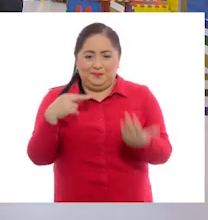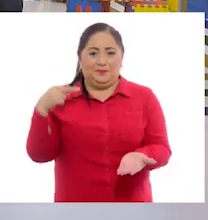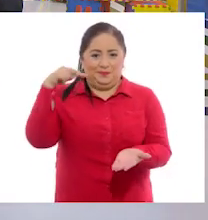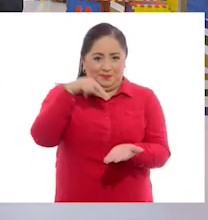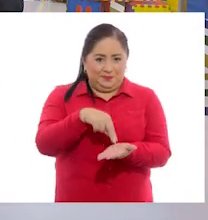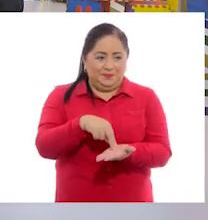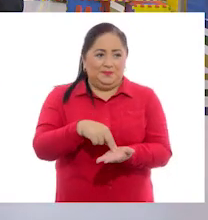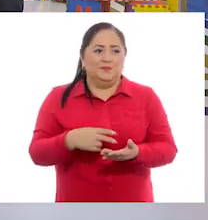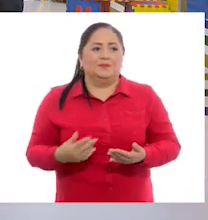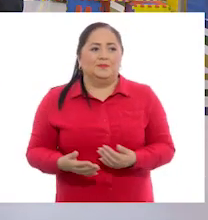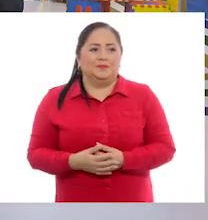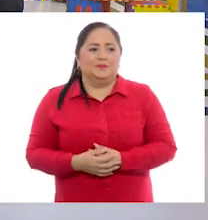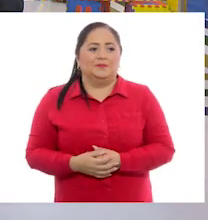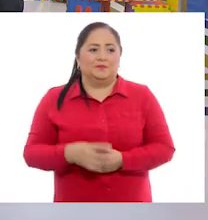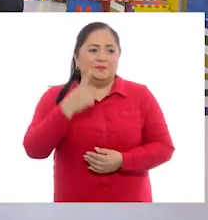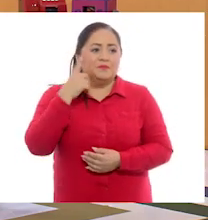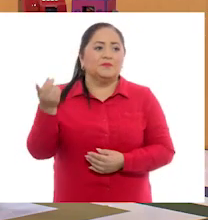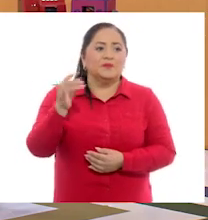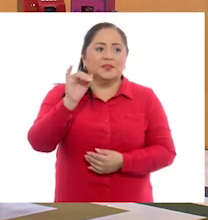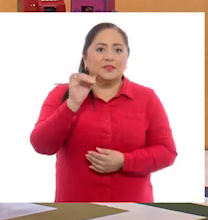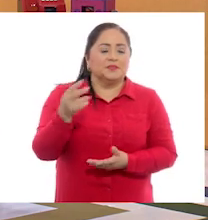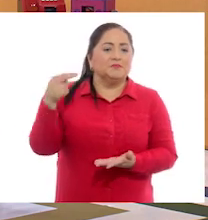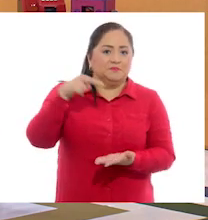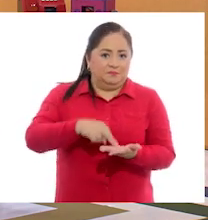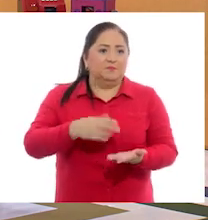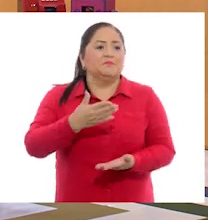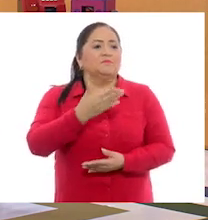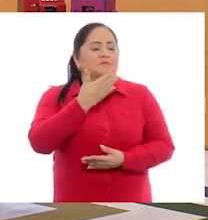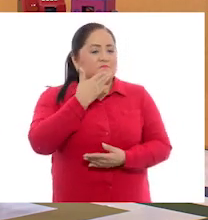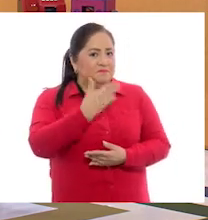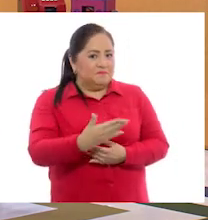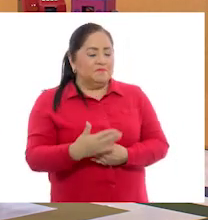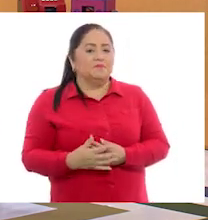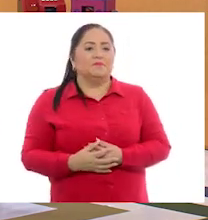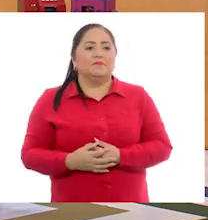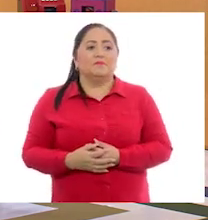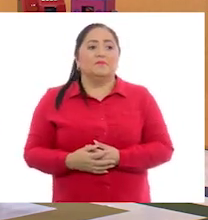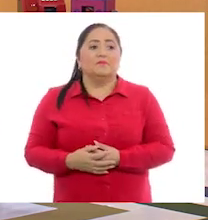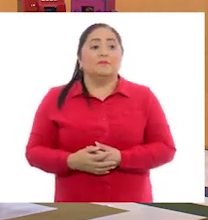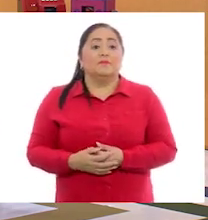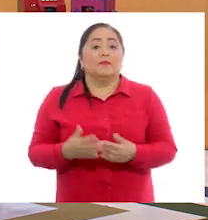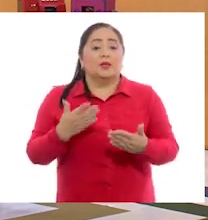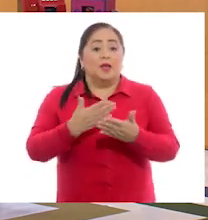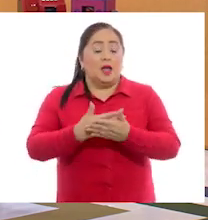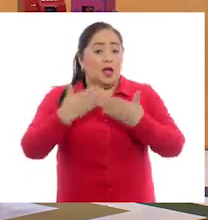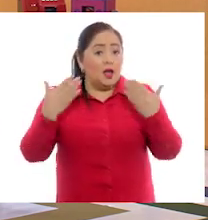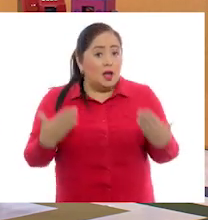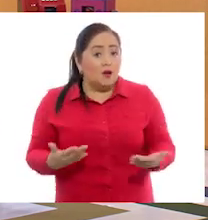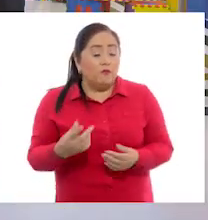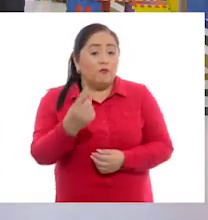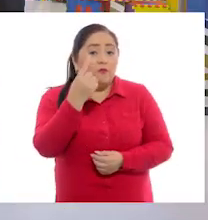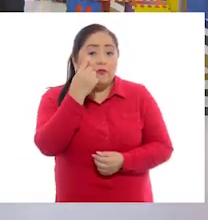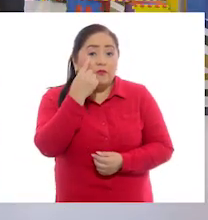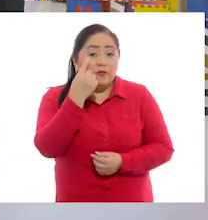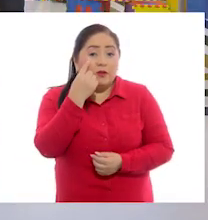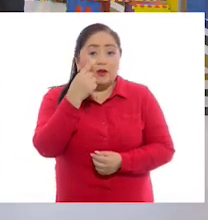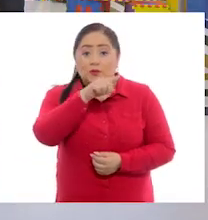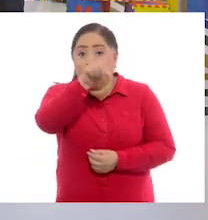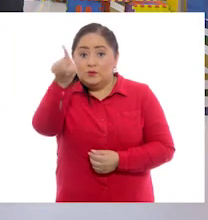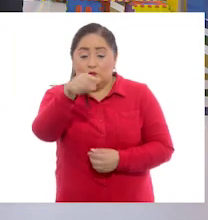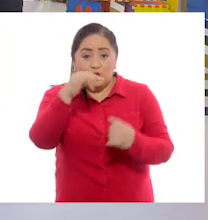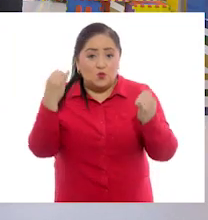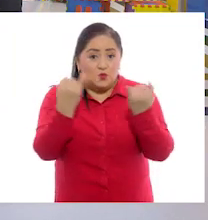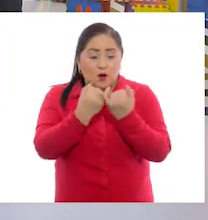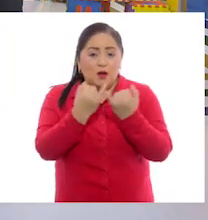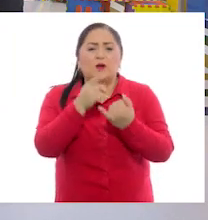invitar a Ya los estoy viendo, ya se están levantando los niños. Muy bien. Ya se pararon. Ahora, Pili, fíjate bien. Ustedes en